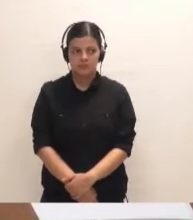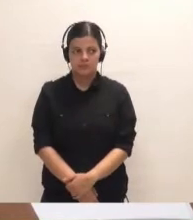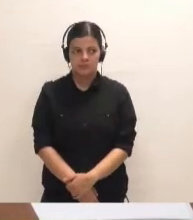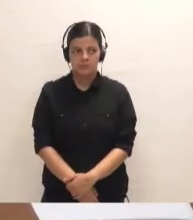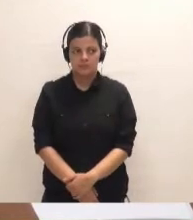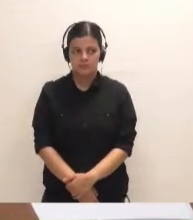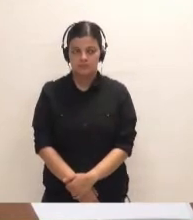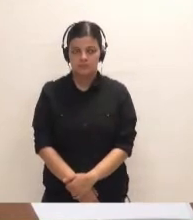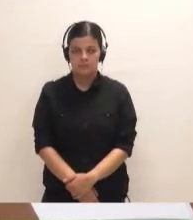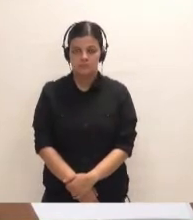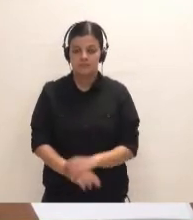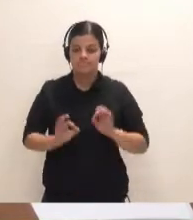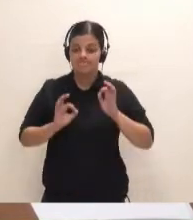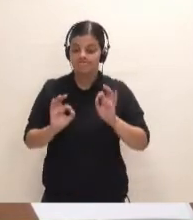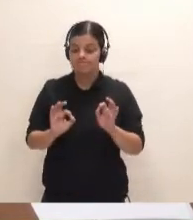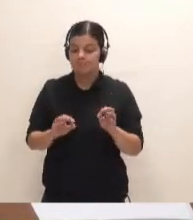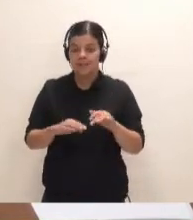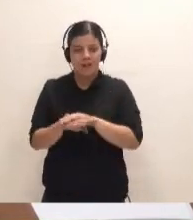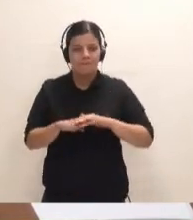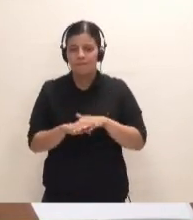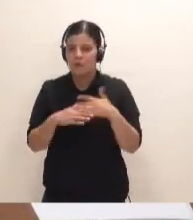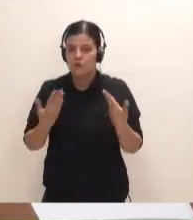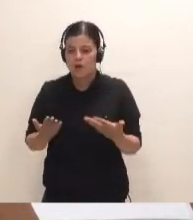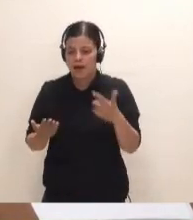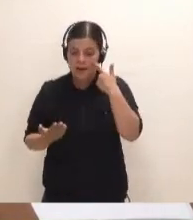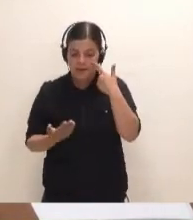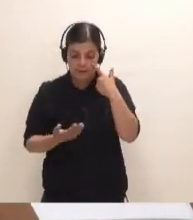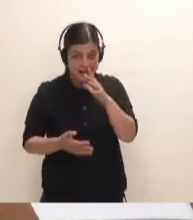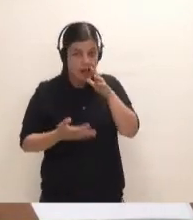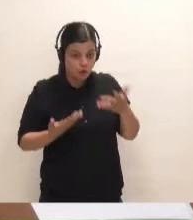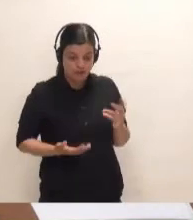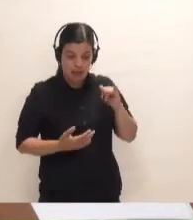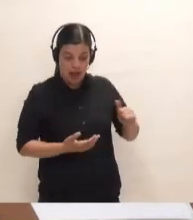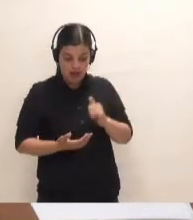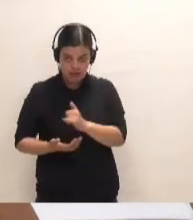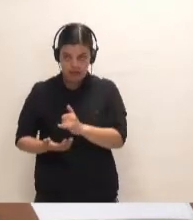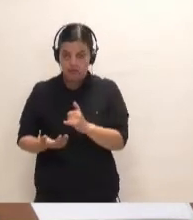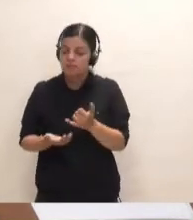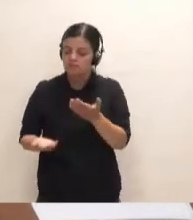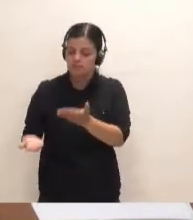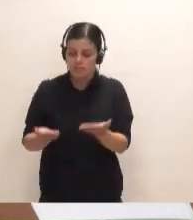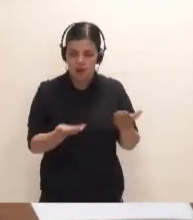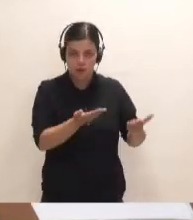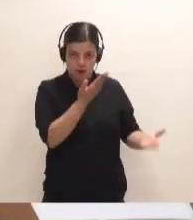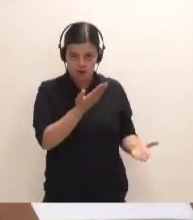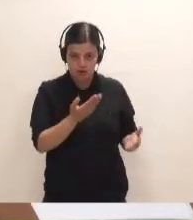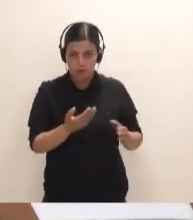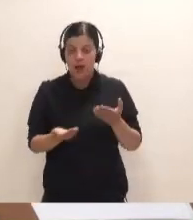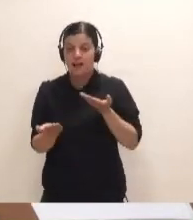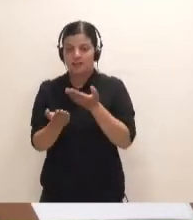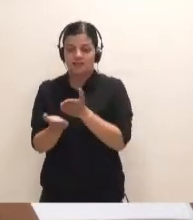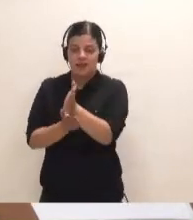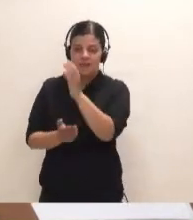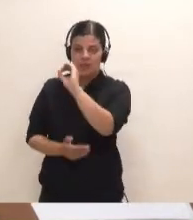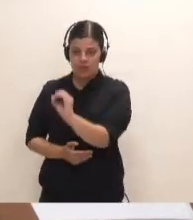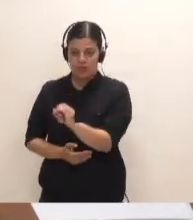basadas fundamentalmente en valorar todas las instalaciones portuarias existentes en la isla de Tenerife. Alternativa cero, se